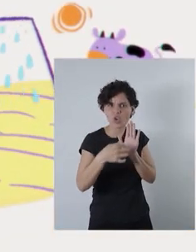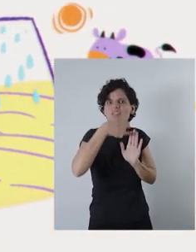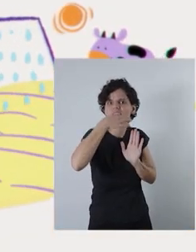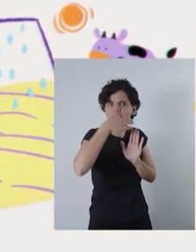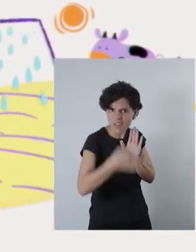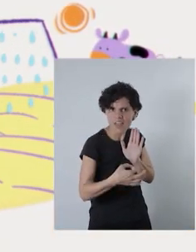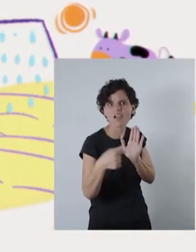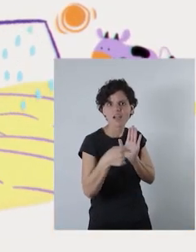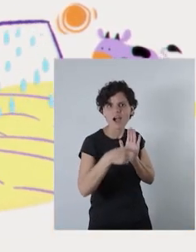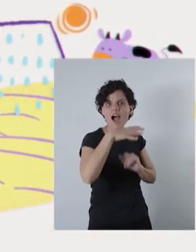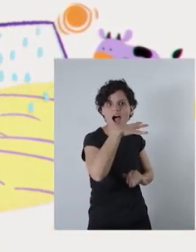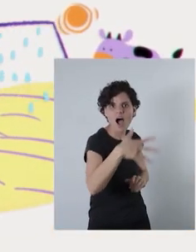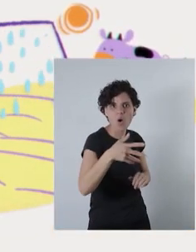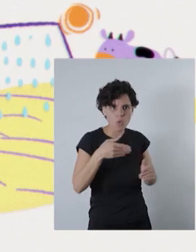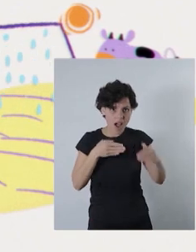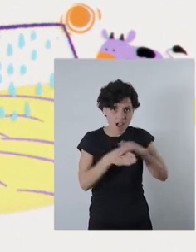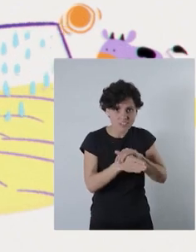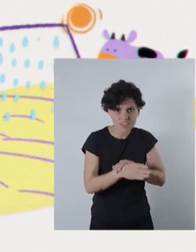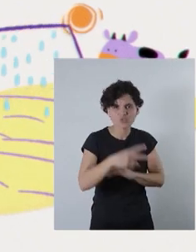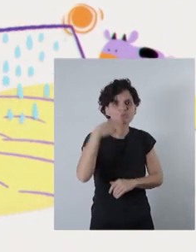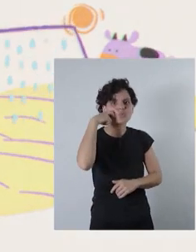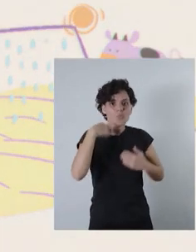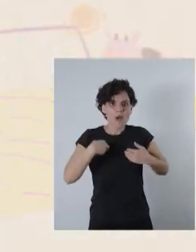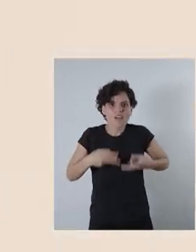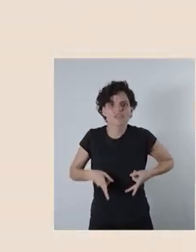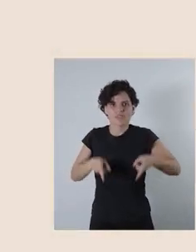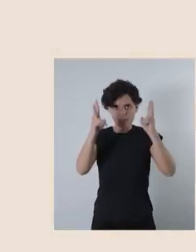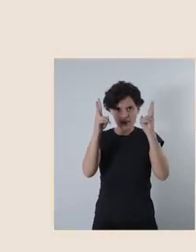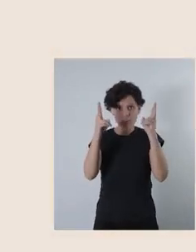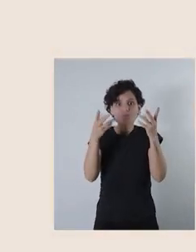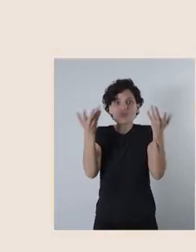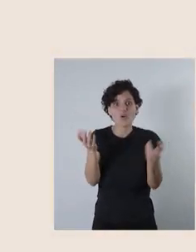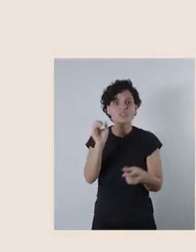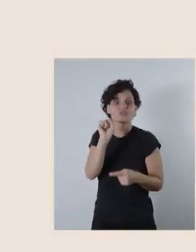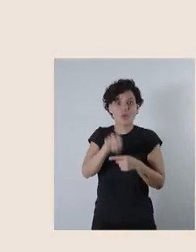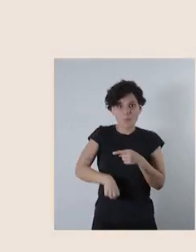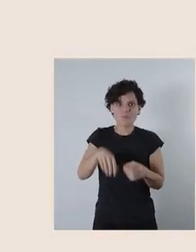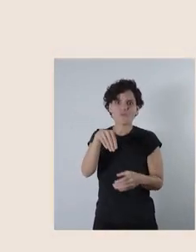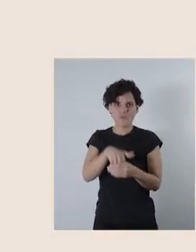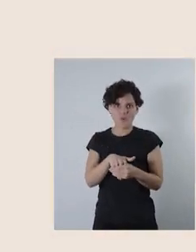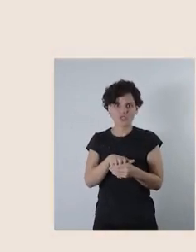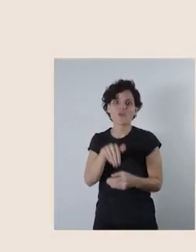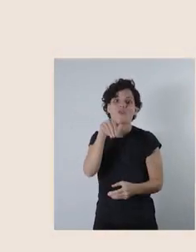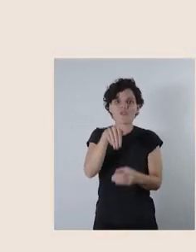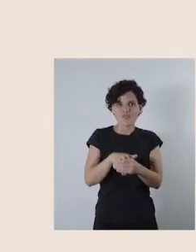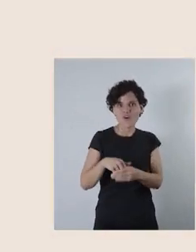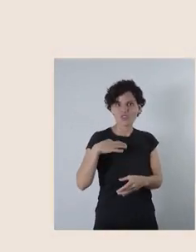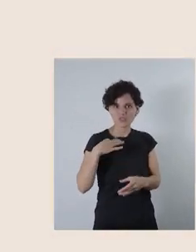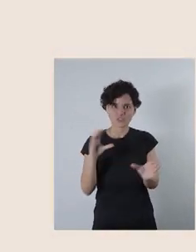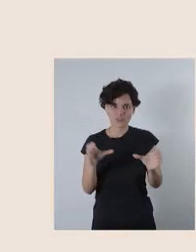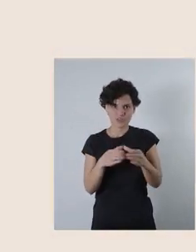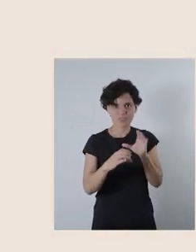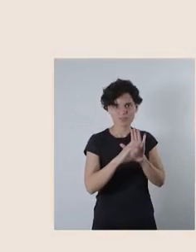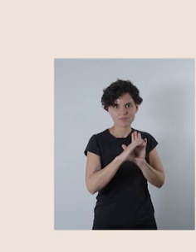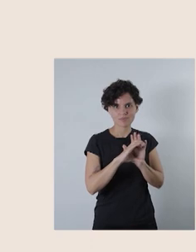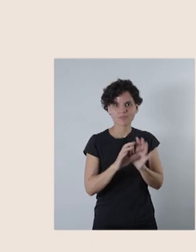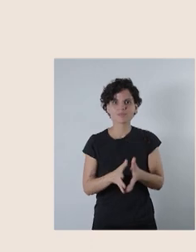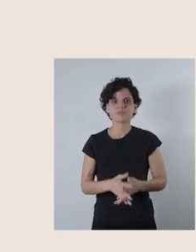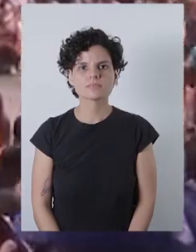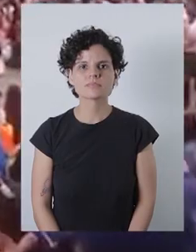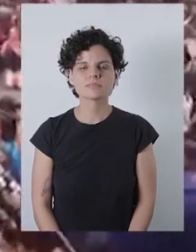Constitución que establezca el acceso al agua como un derecho humano. Por eso voto a prueba. Voto Convención Constitucional.